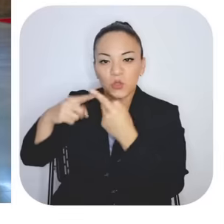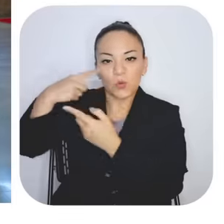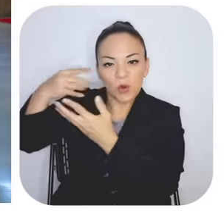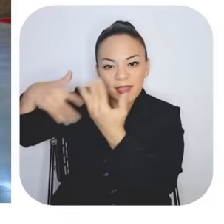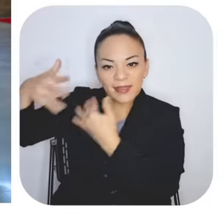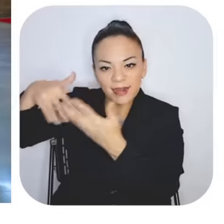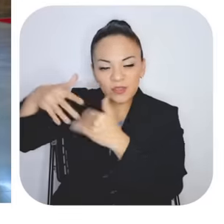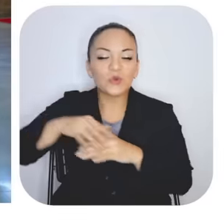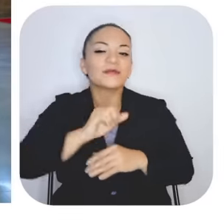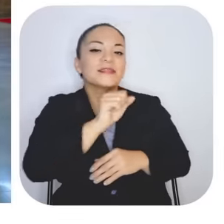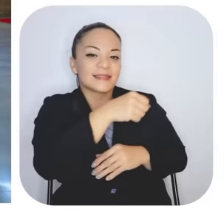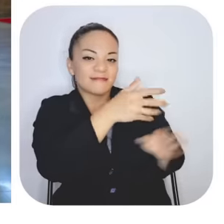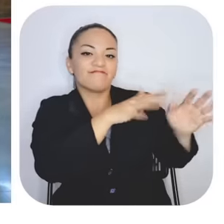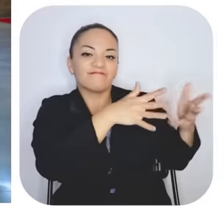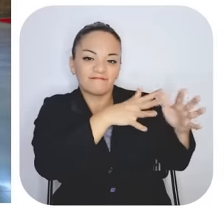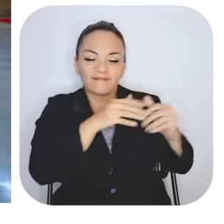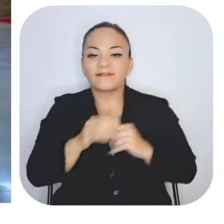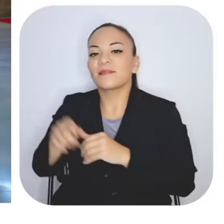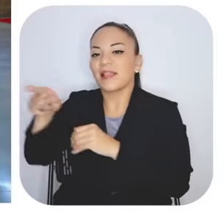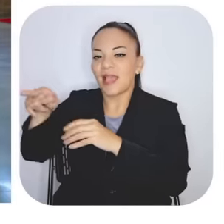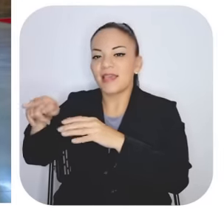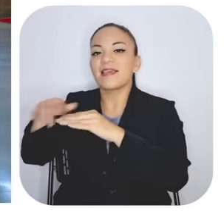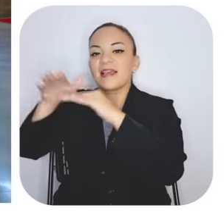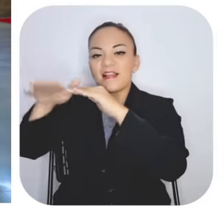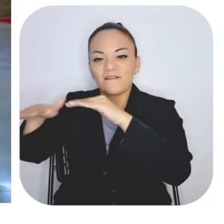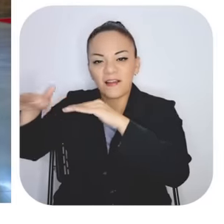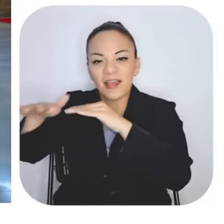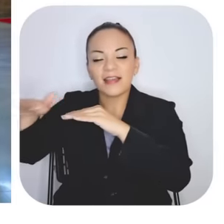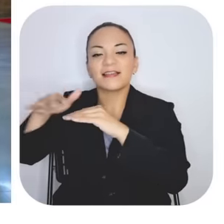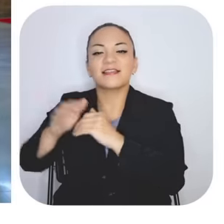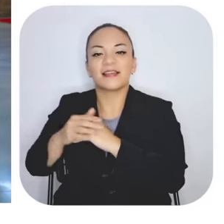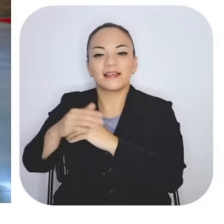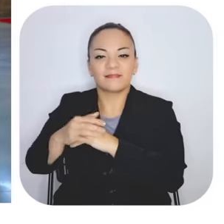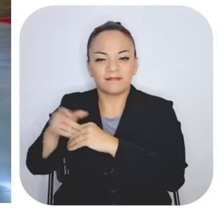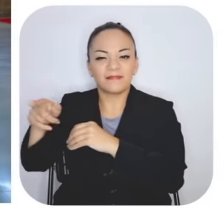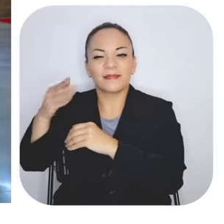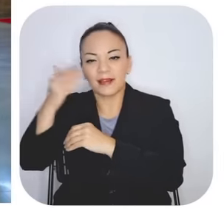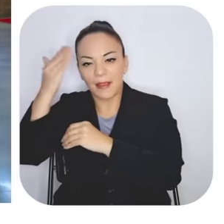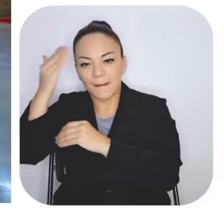Sí, medio, medio. el Valle y en Limón y donde quiera que esté, en Talamanca.